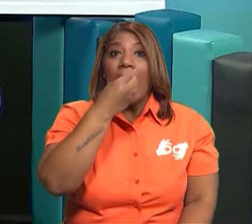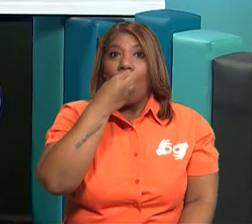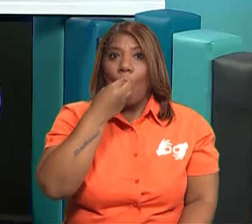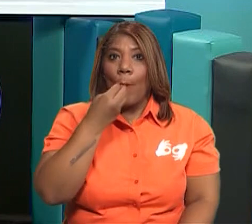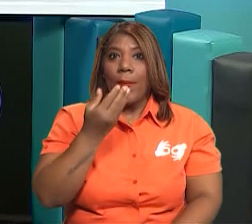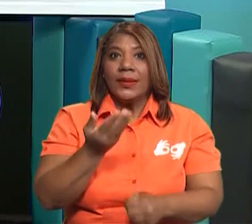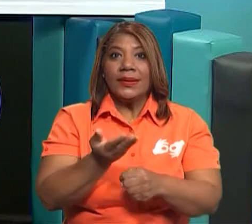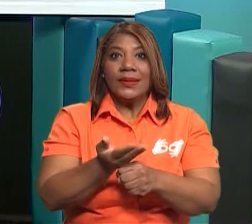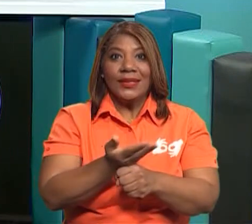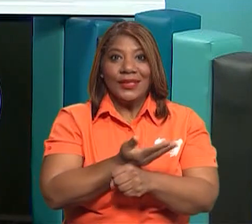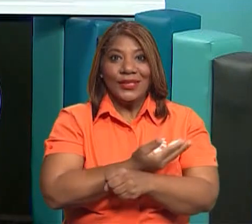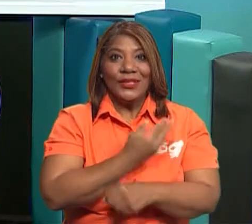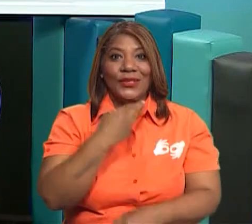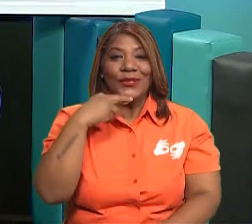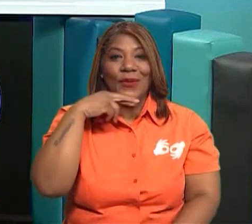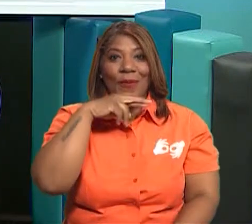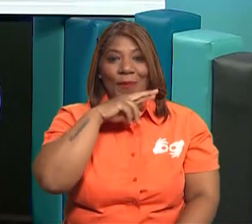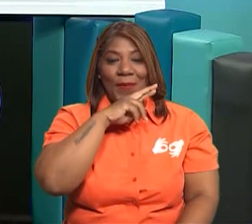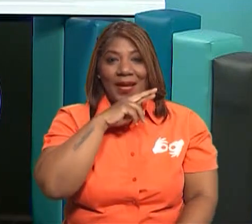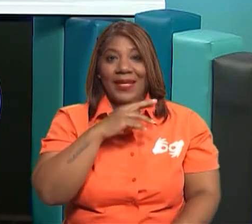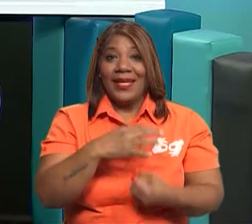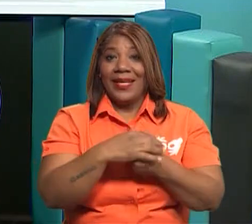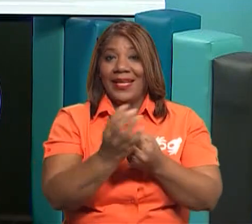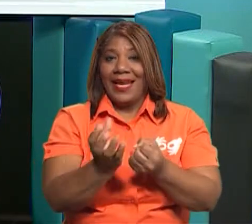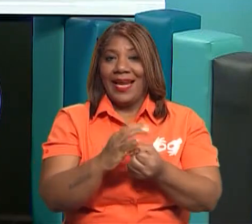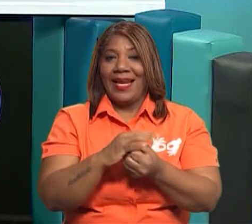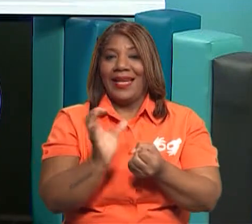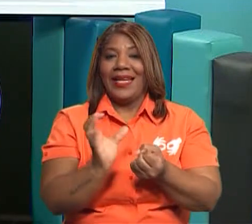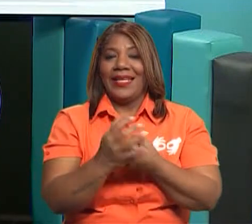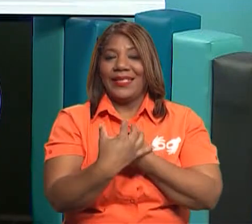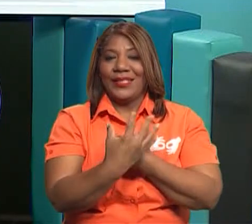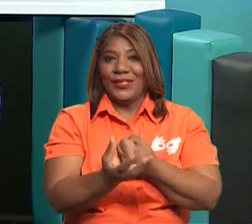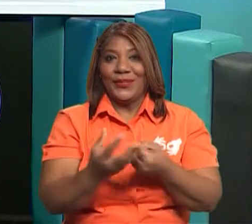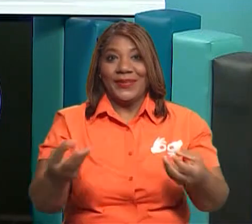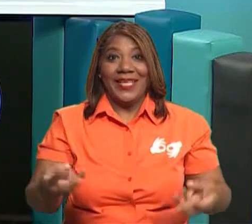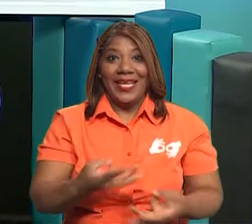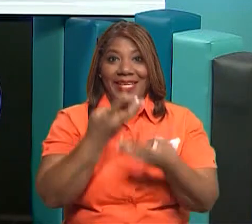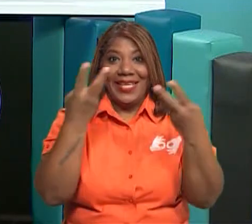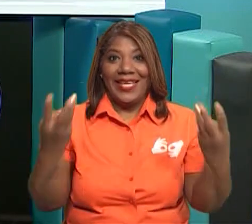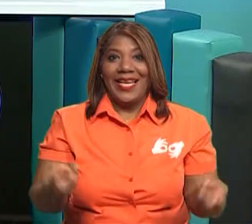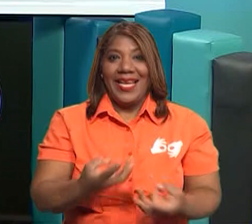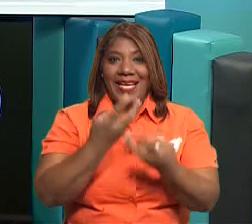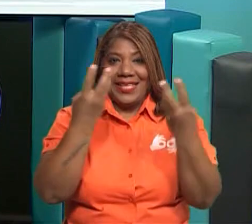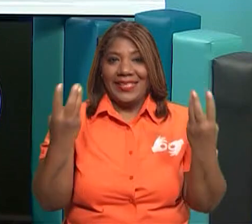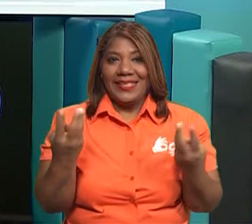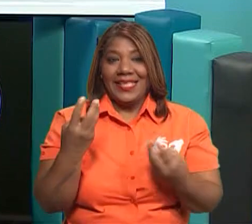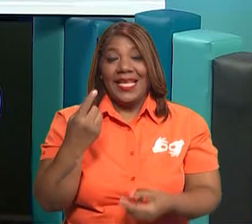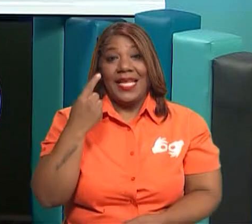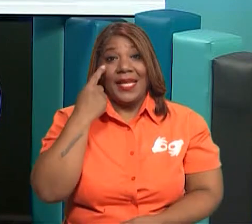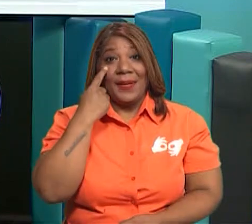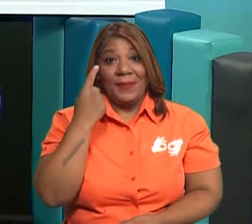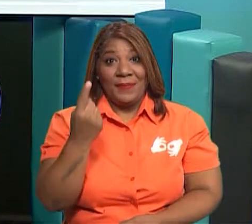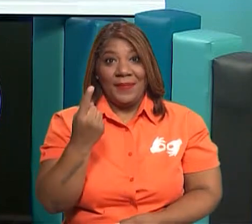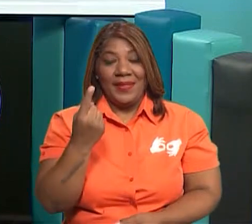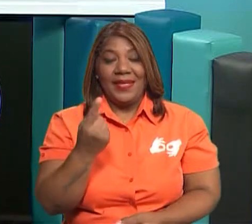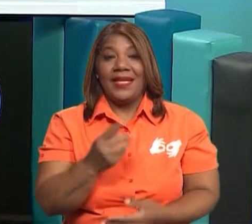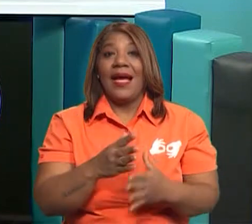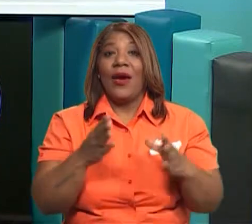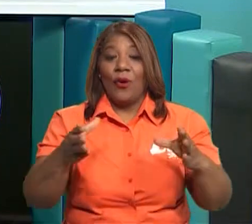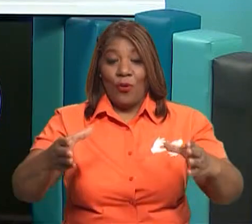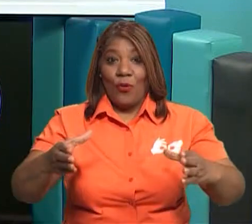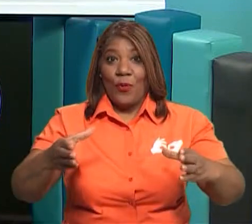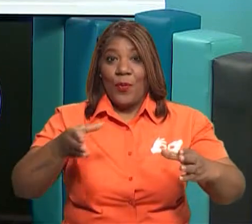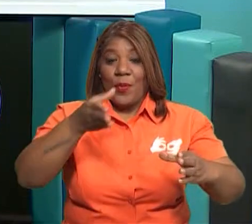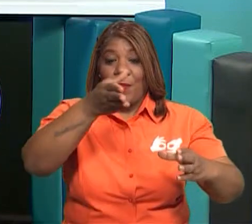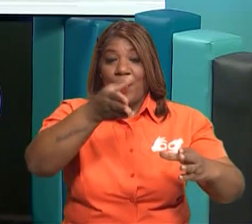¡deliciosa! Bien, mis queridos estudiantes. El plato de la alimentación se divide así. Se divide en...